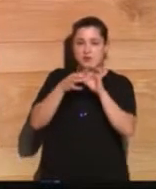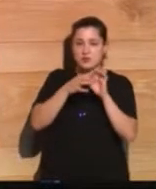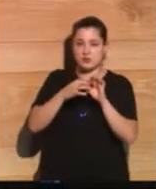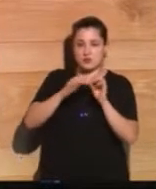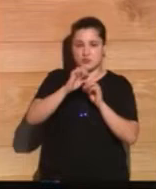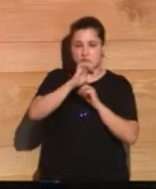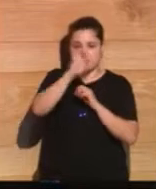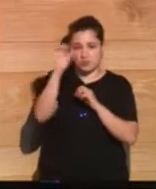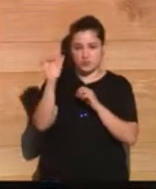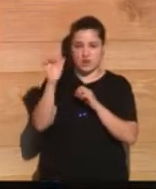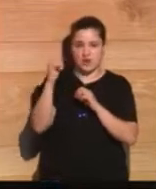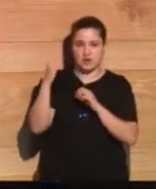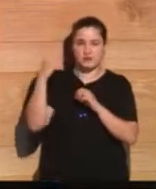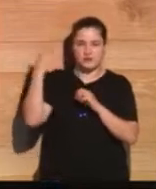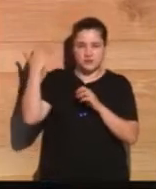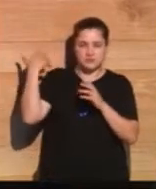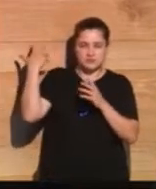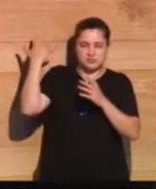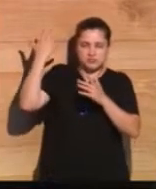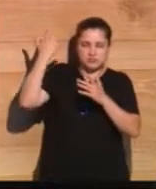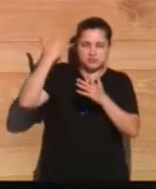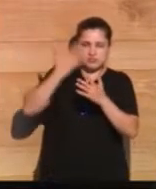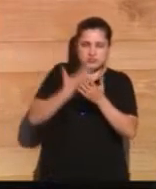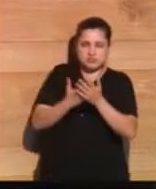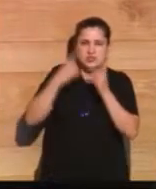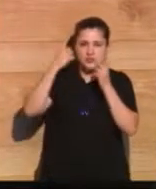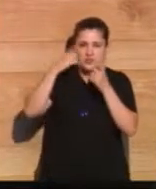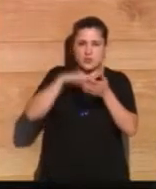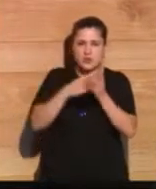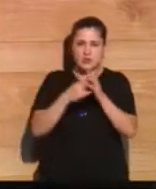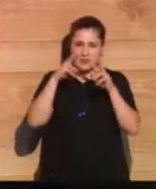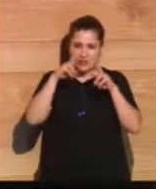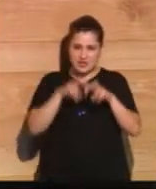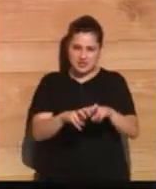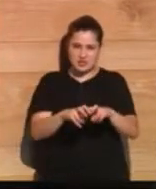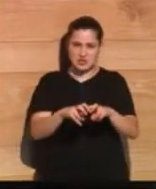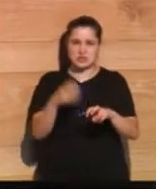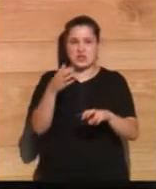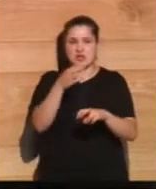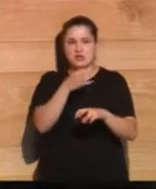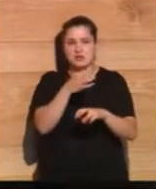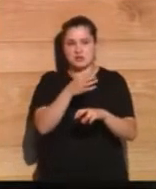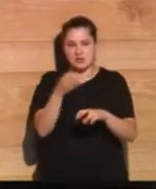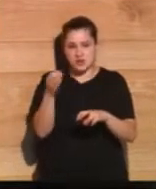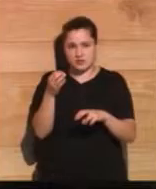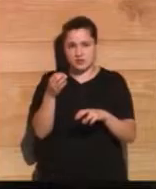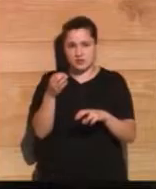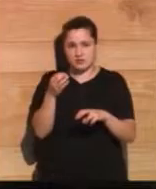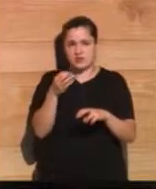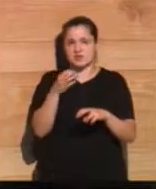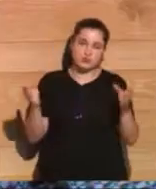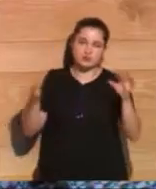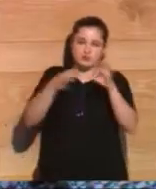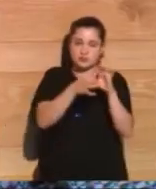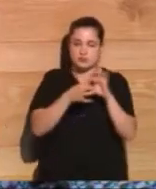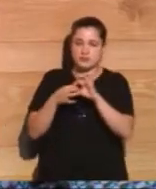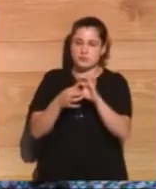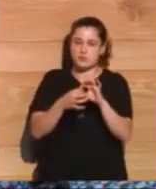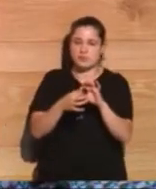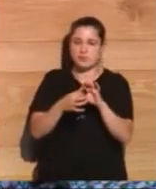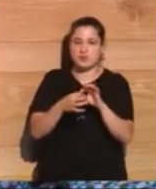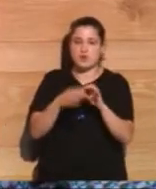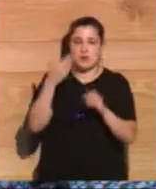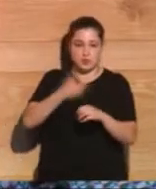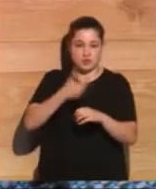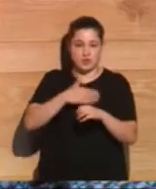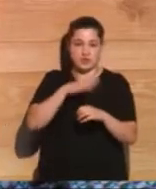digamos, haciendo que los proyectos de investigación sean por retos y no por disciplina. De hecho,